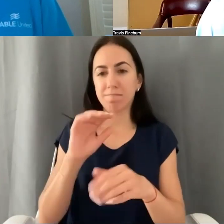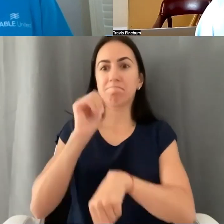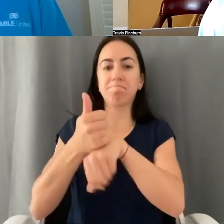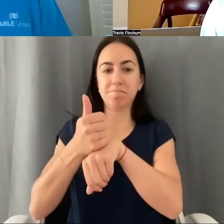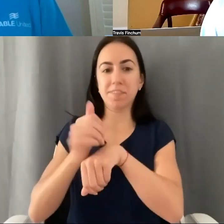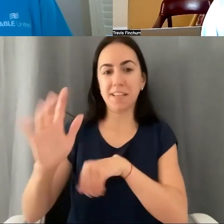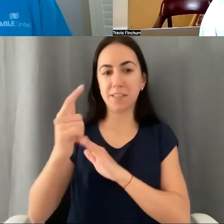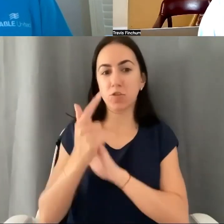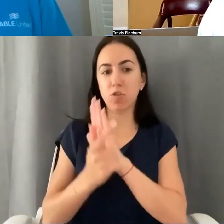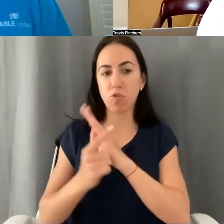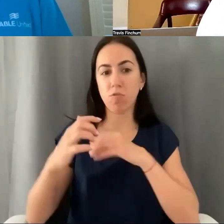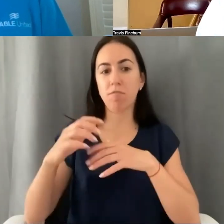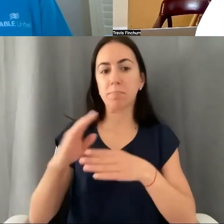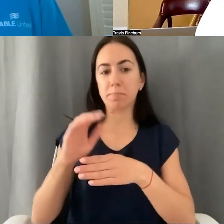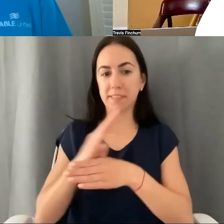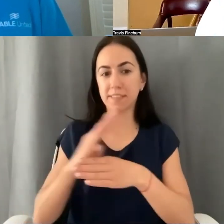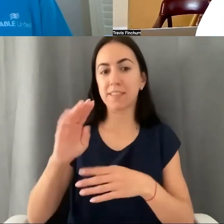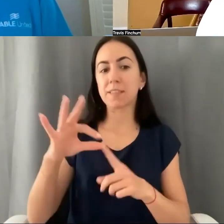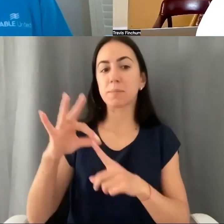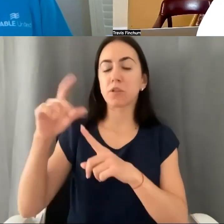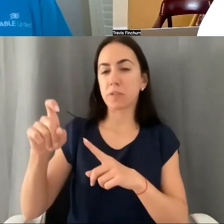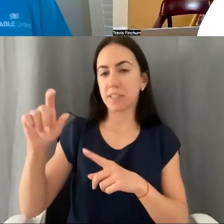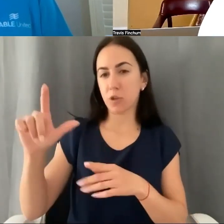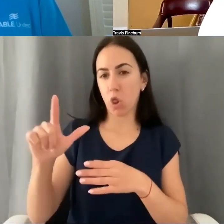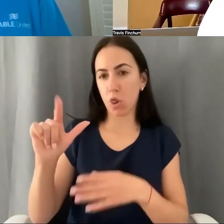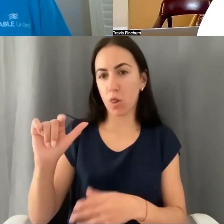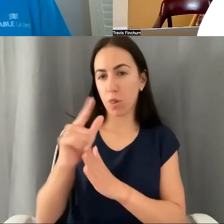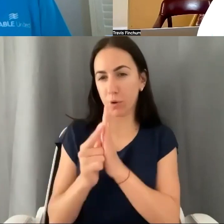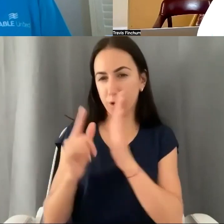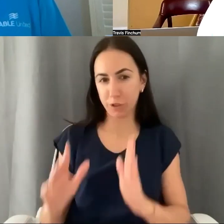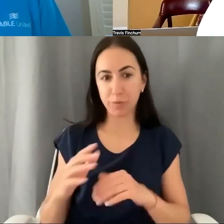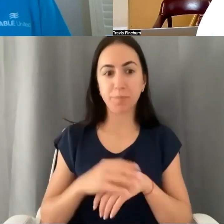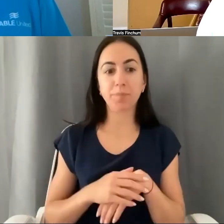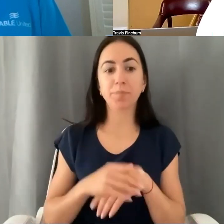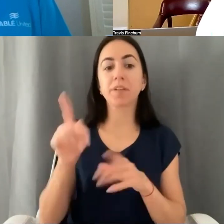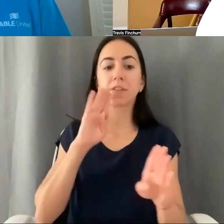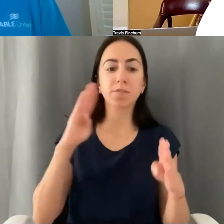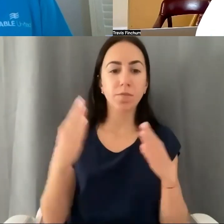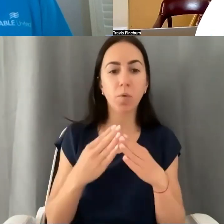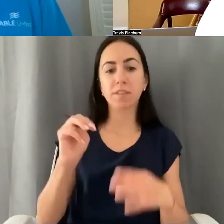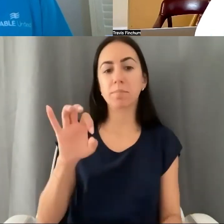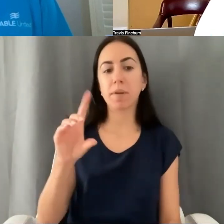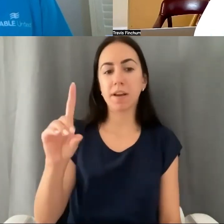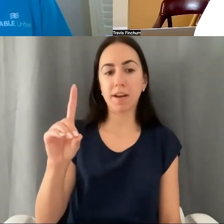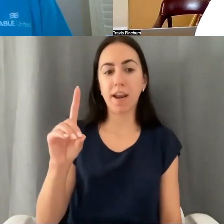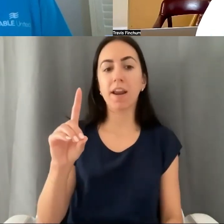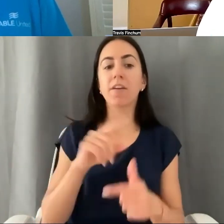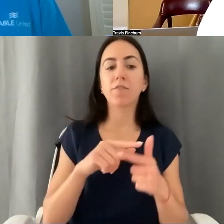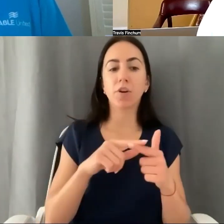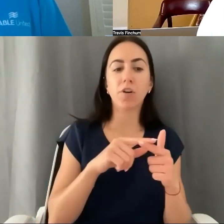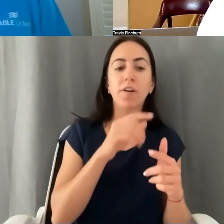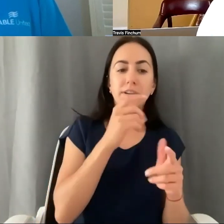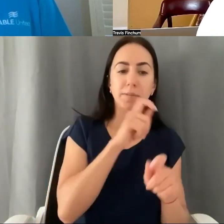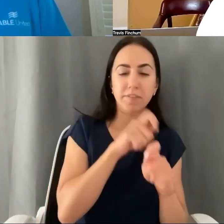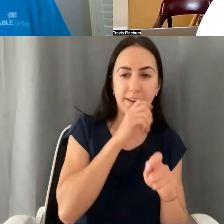fundador de su UFED de abogados. Él se especializa en calificación Medicaid para personas